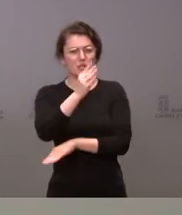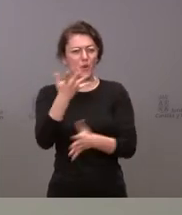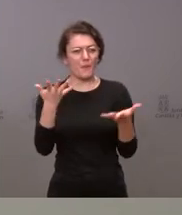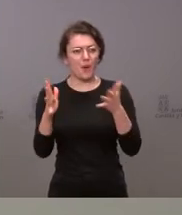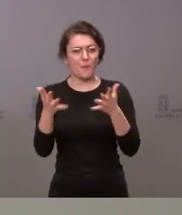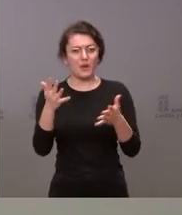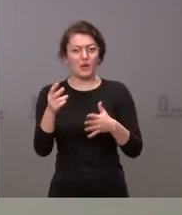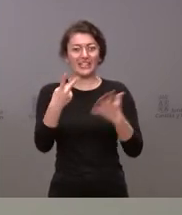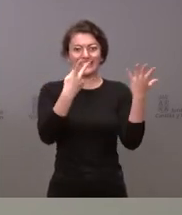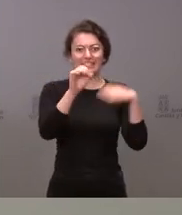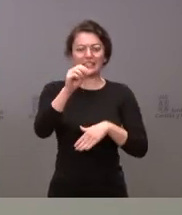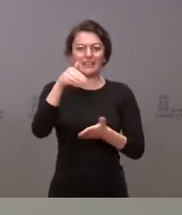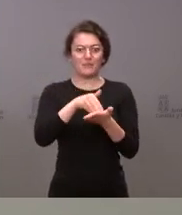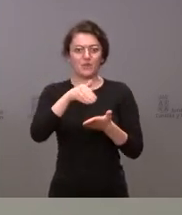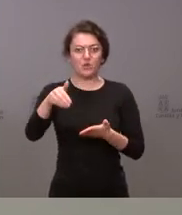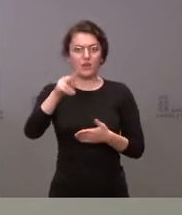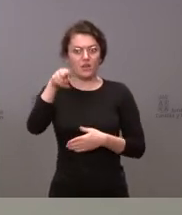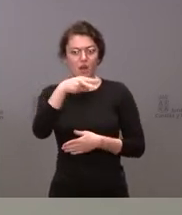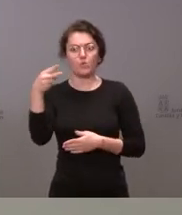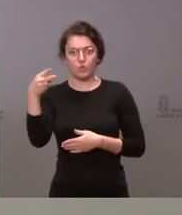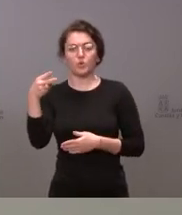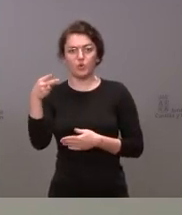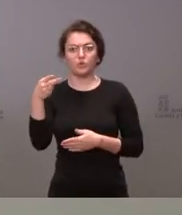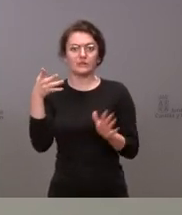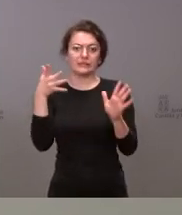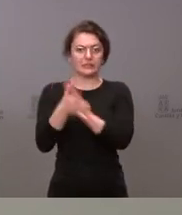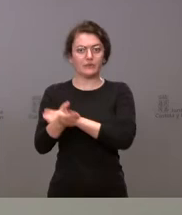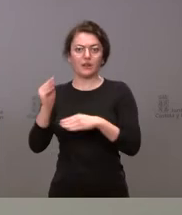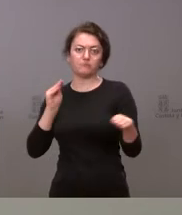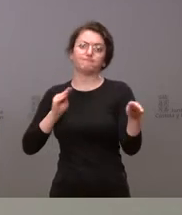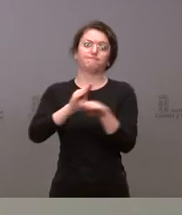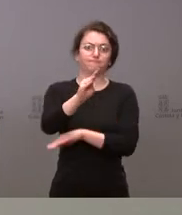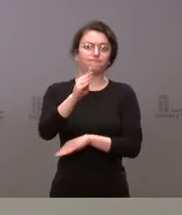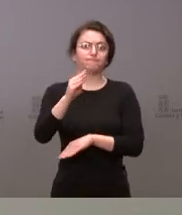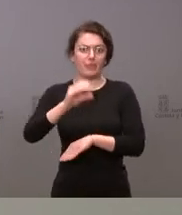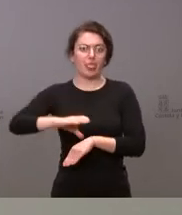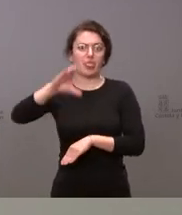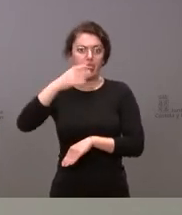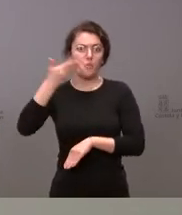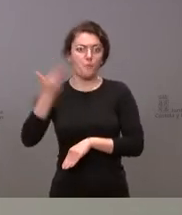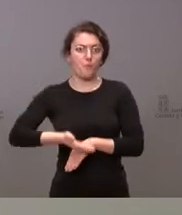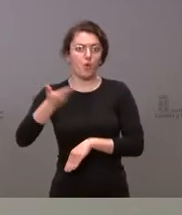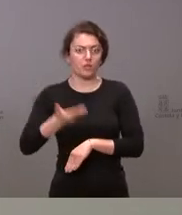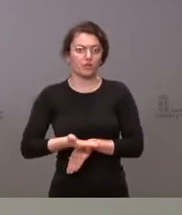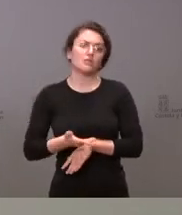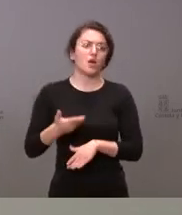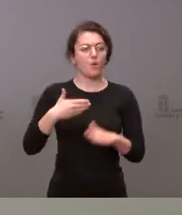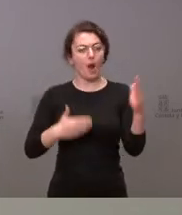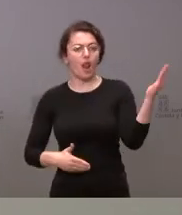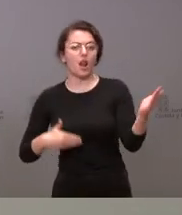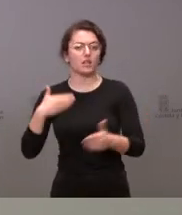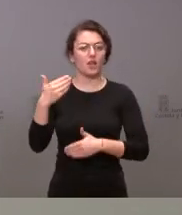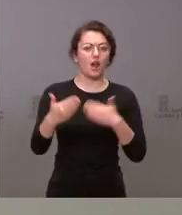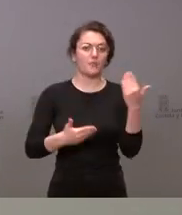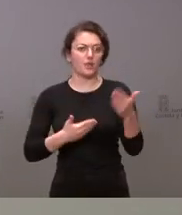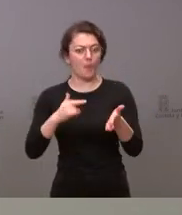de los 70 millones de euros por tanto es una actuación relevante que tiene su trámite que tiene su